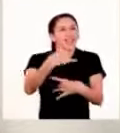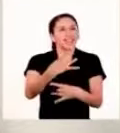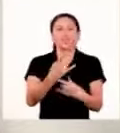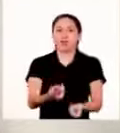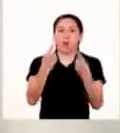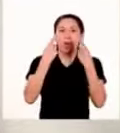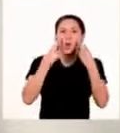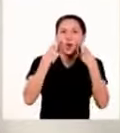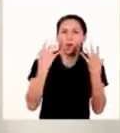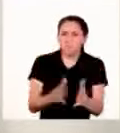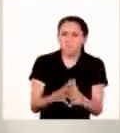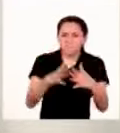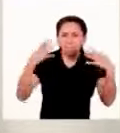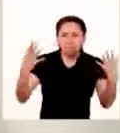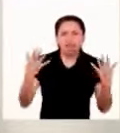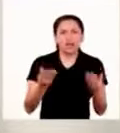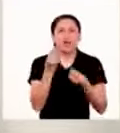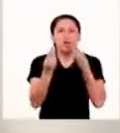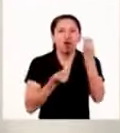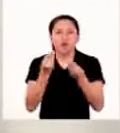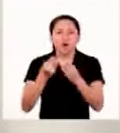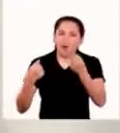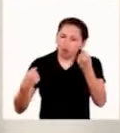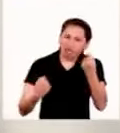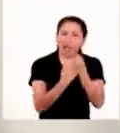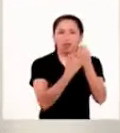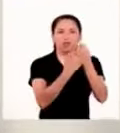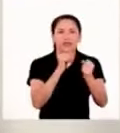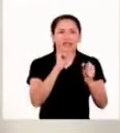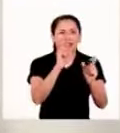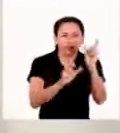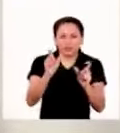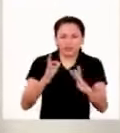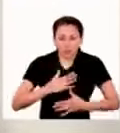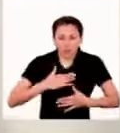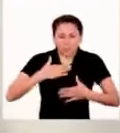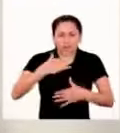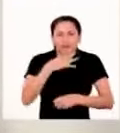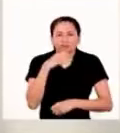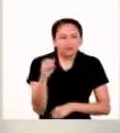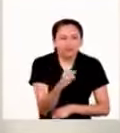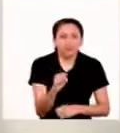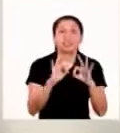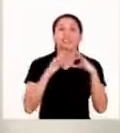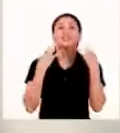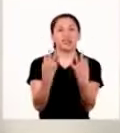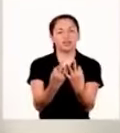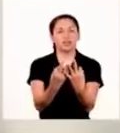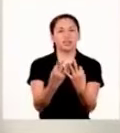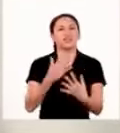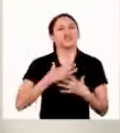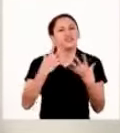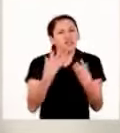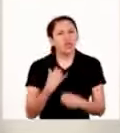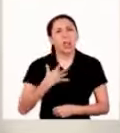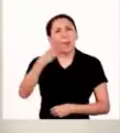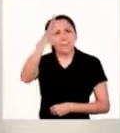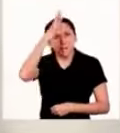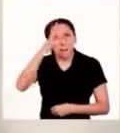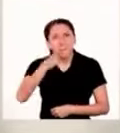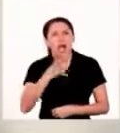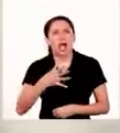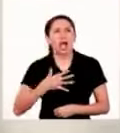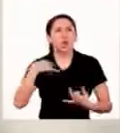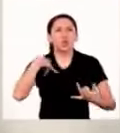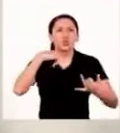en conocer más sobre cómo acompañar a las y los adultos mayores de la familia. Me gustaría que tanto mis